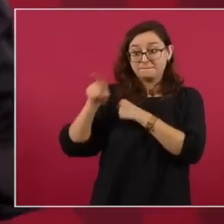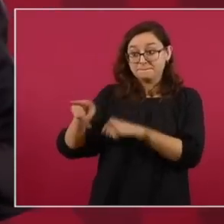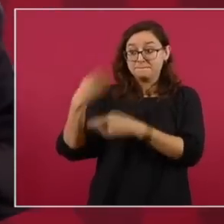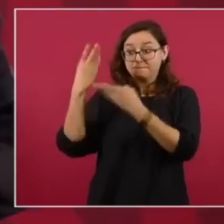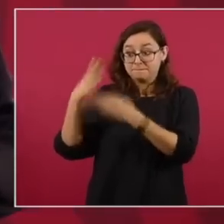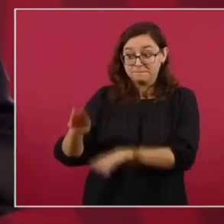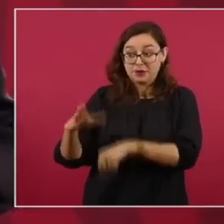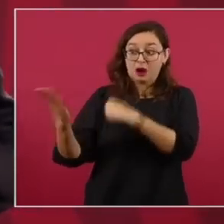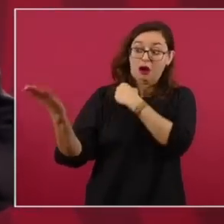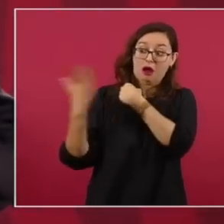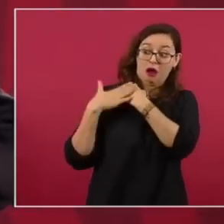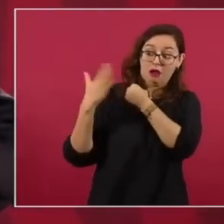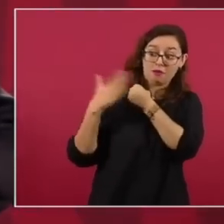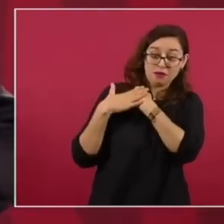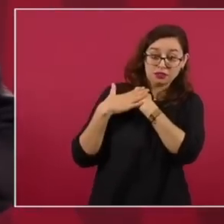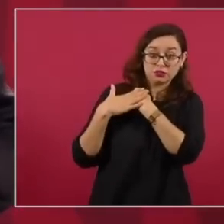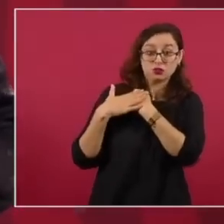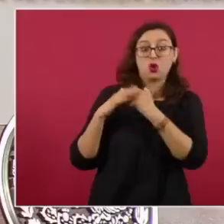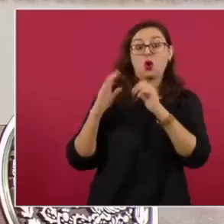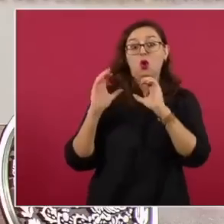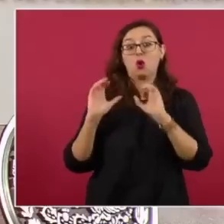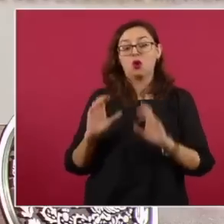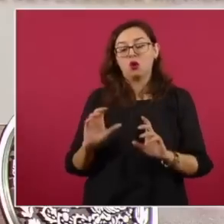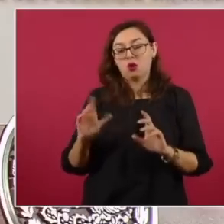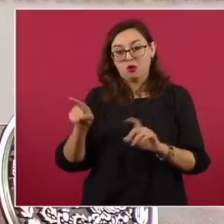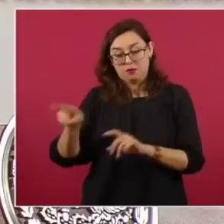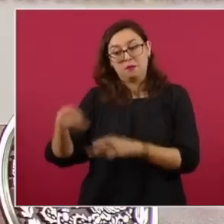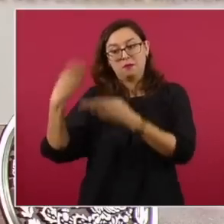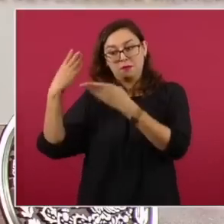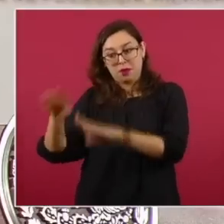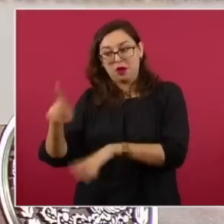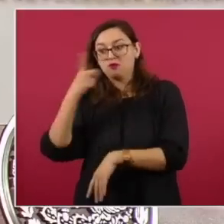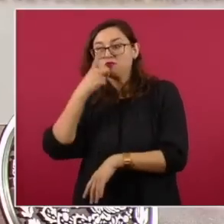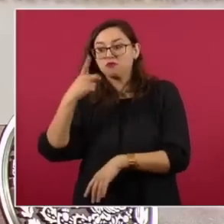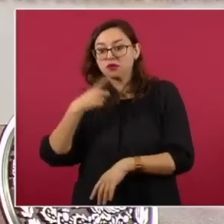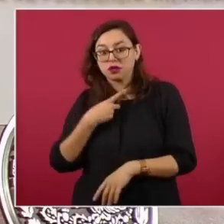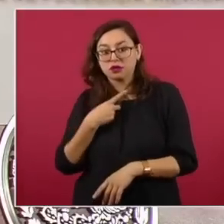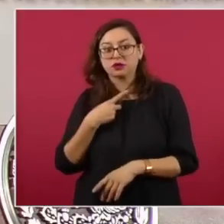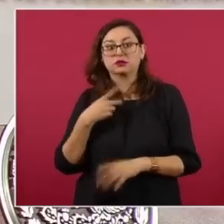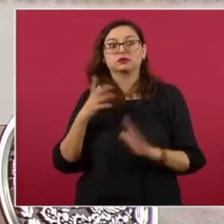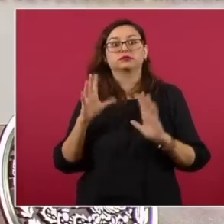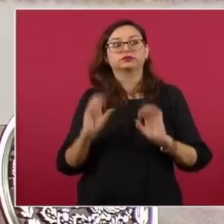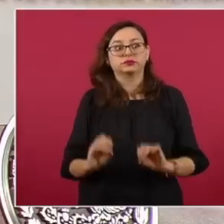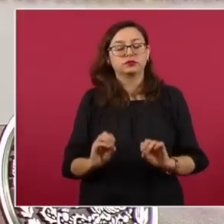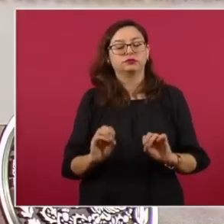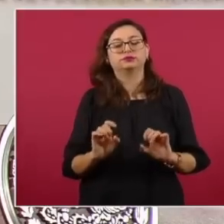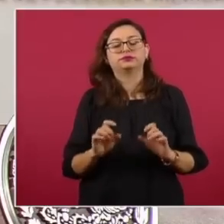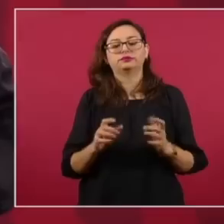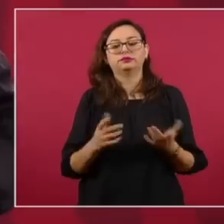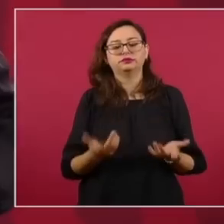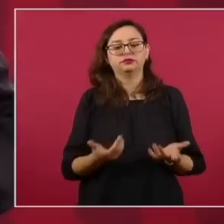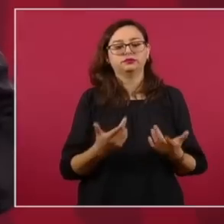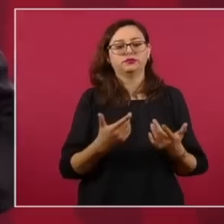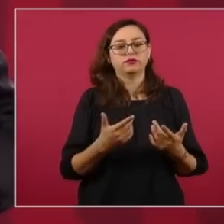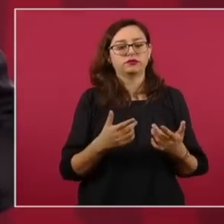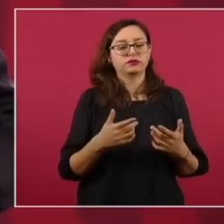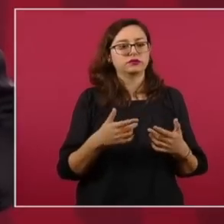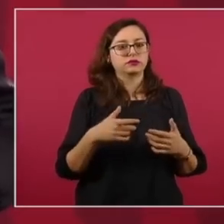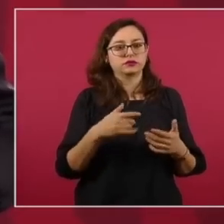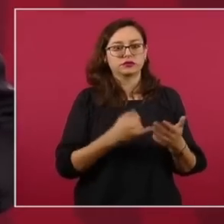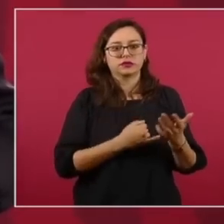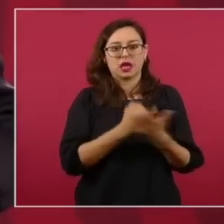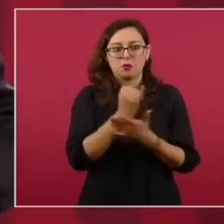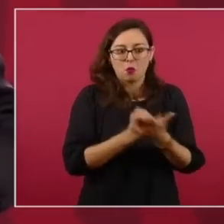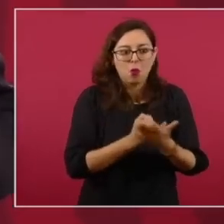sistema financiero, avisos se llama cuando son de las actividades vulnerables, compra de apuestas, cosas,